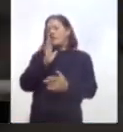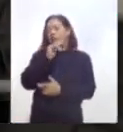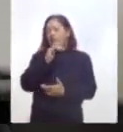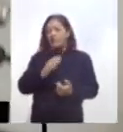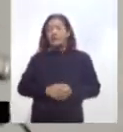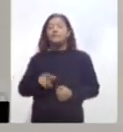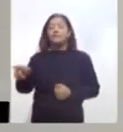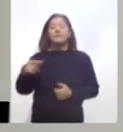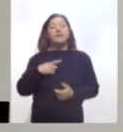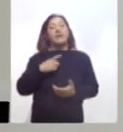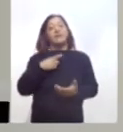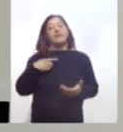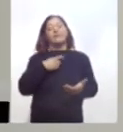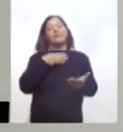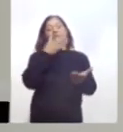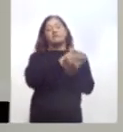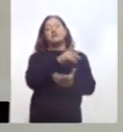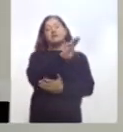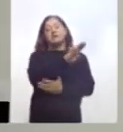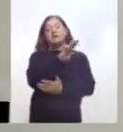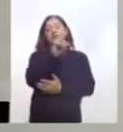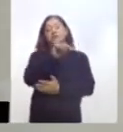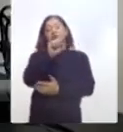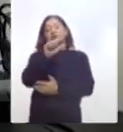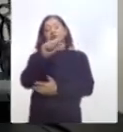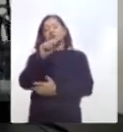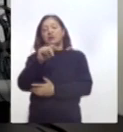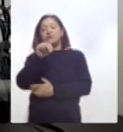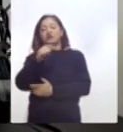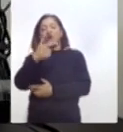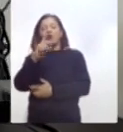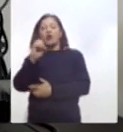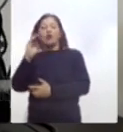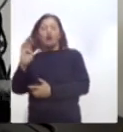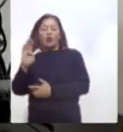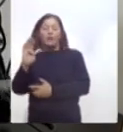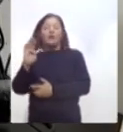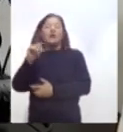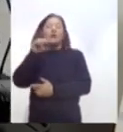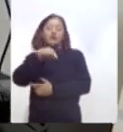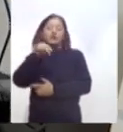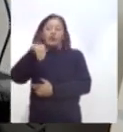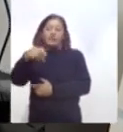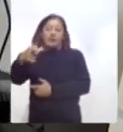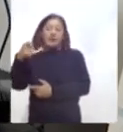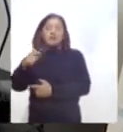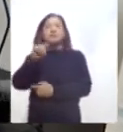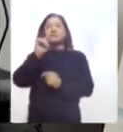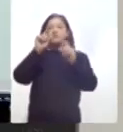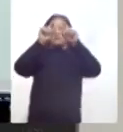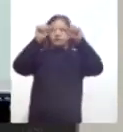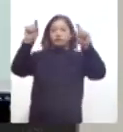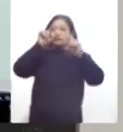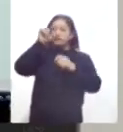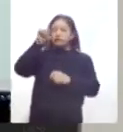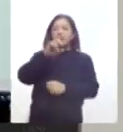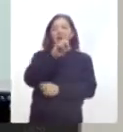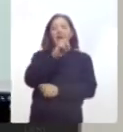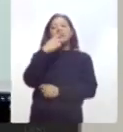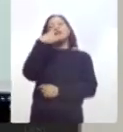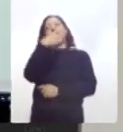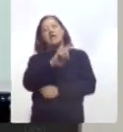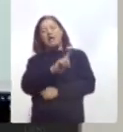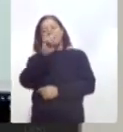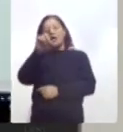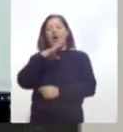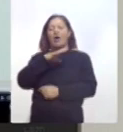página www.sat.gov.mx, dar clic en el apartado Declaraciones y enseguida en Presenta tu